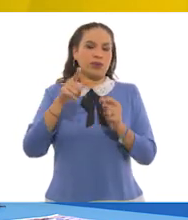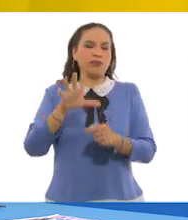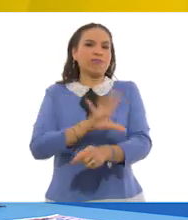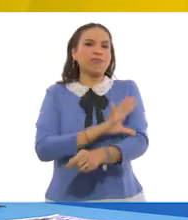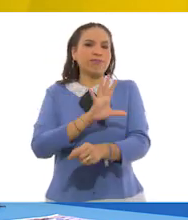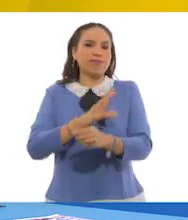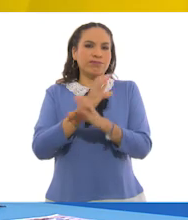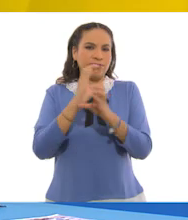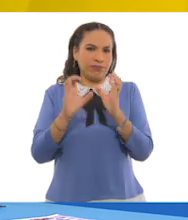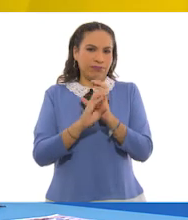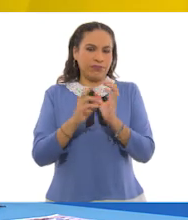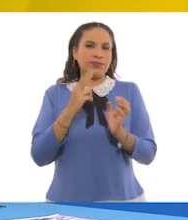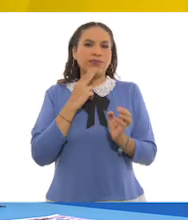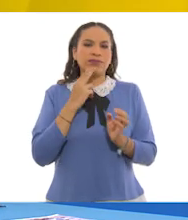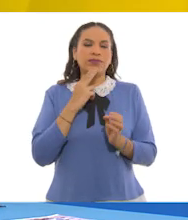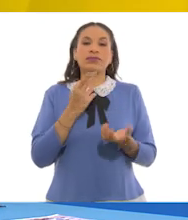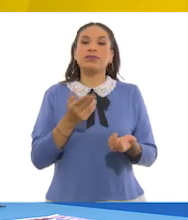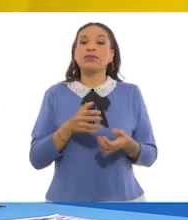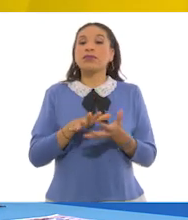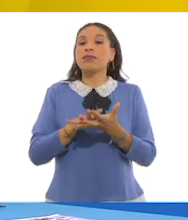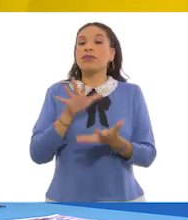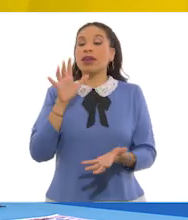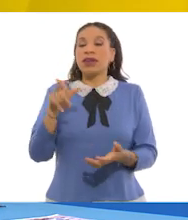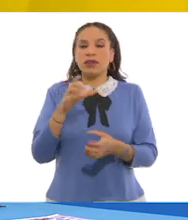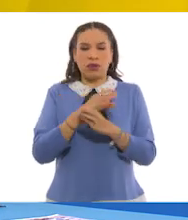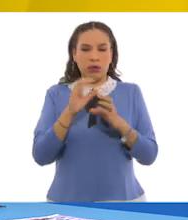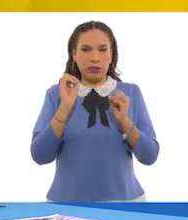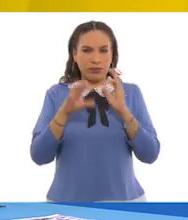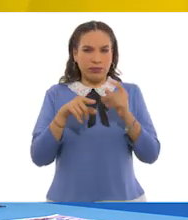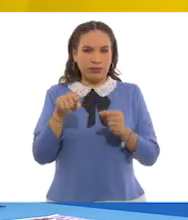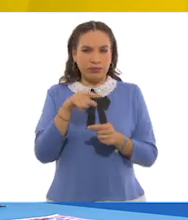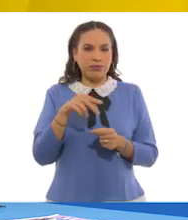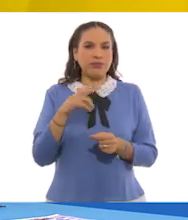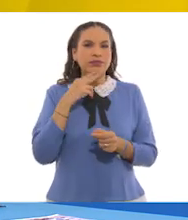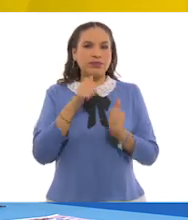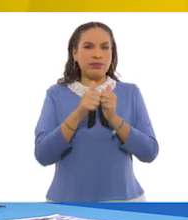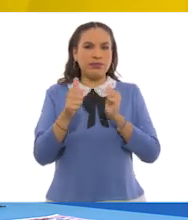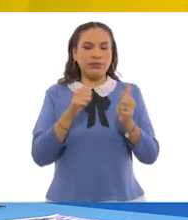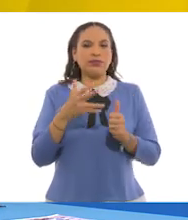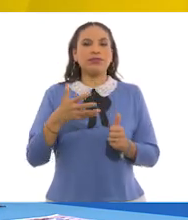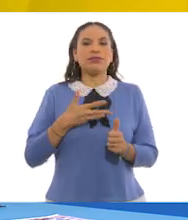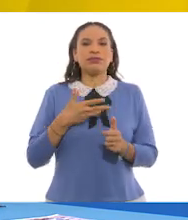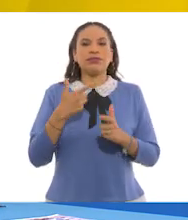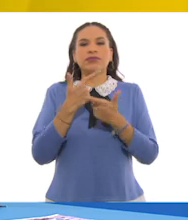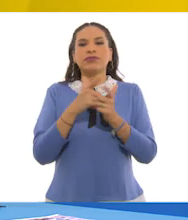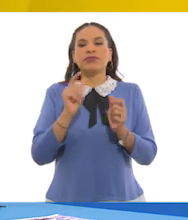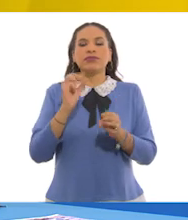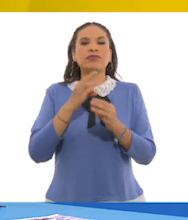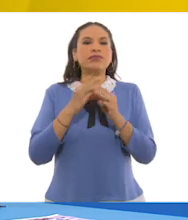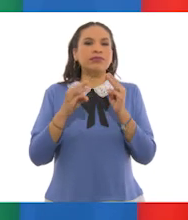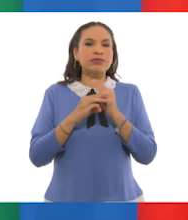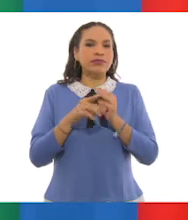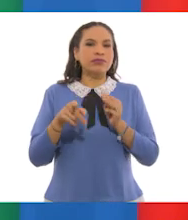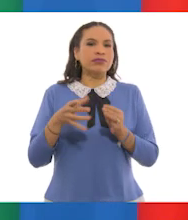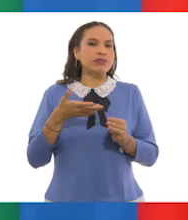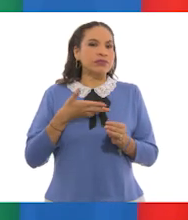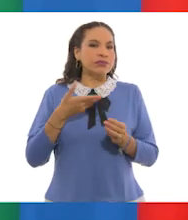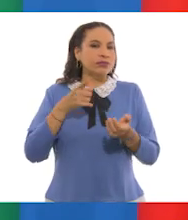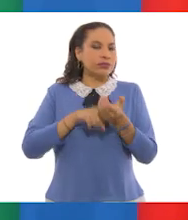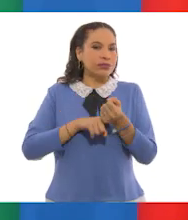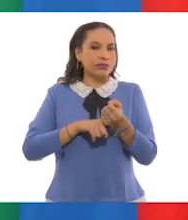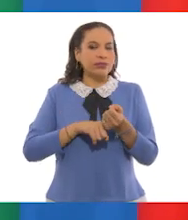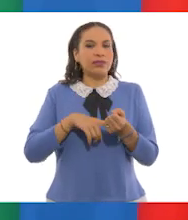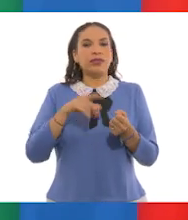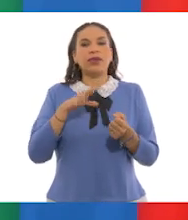electrónicos. ¿Saben? La mayoría de los residuos inorgánicos se reciclan si se encuentran libres de materia orgánica. También